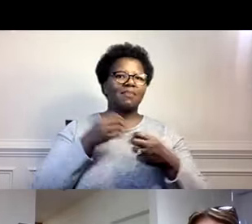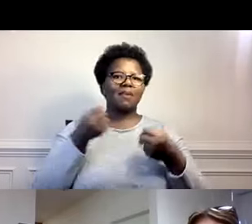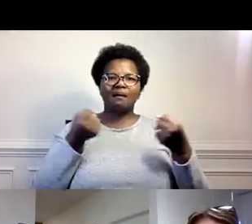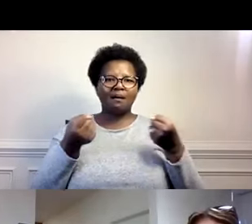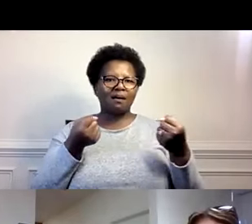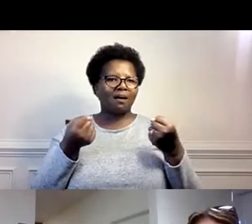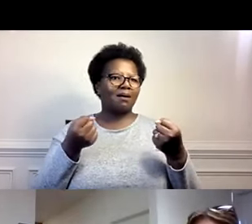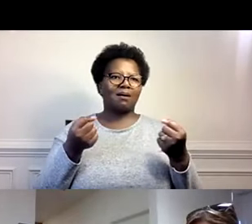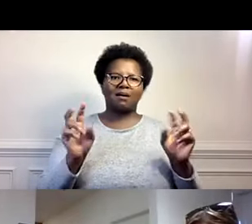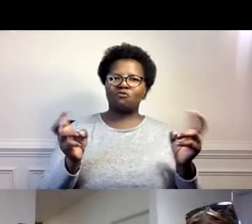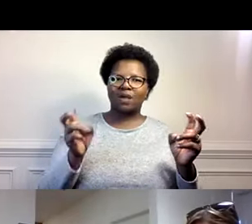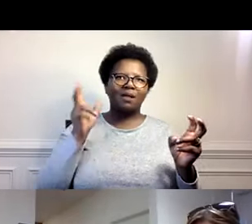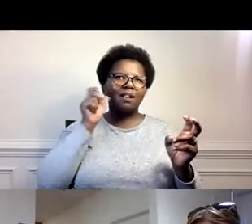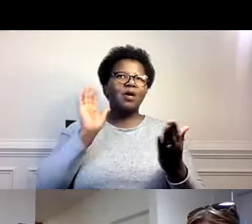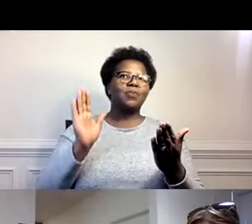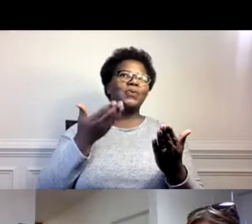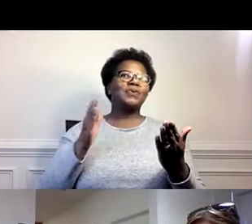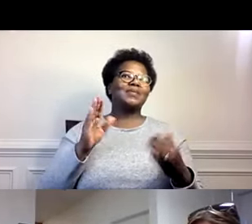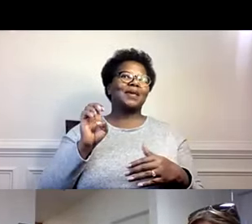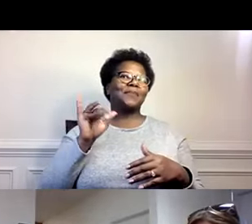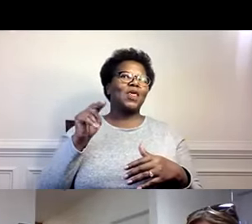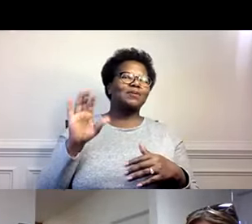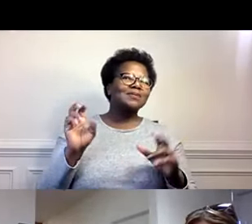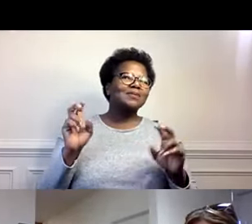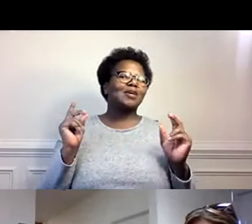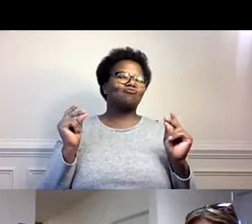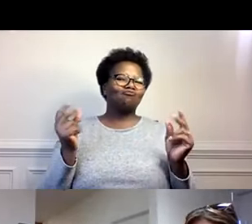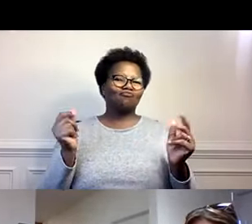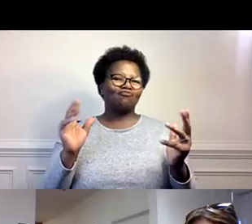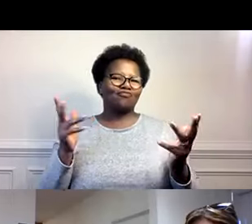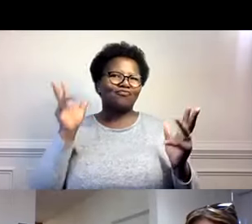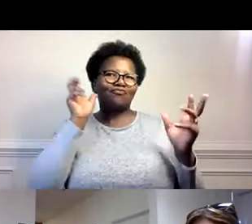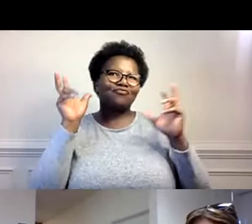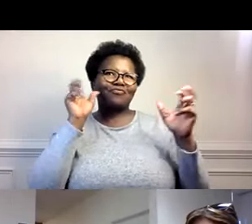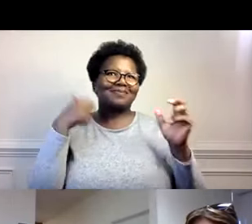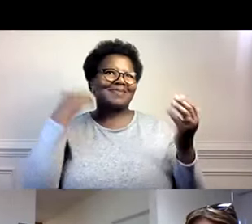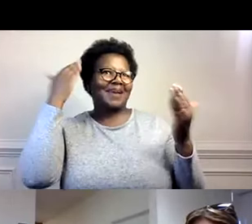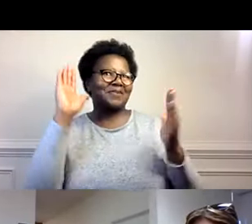Sea en el carro. ¿Verdad? En el carro. Escuchando música. Escuchando a Beyonce. ¿Verdad?